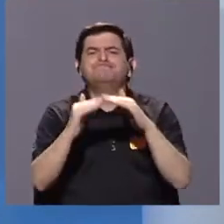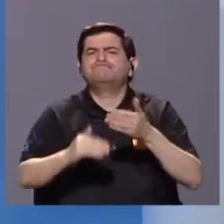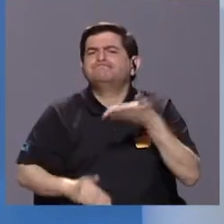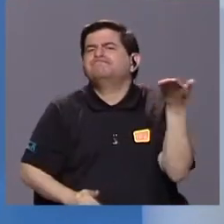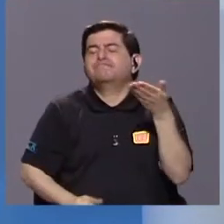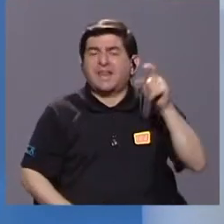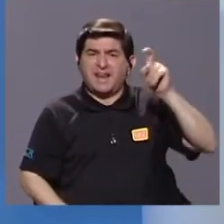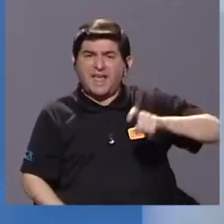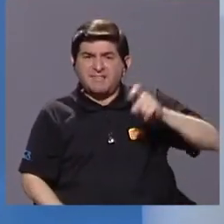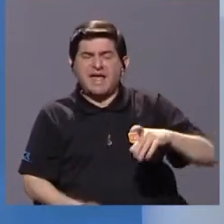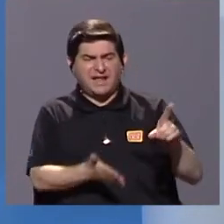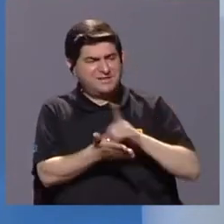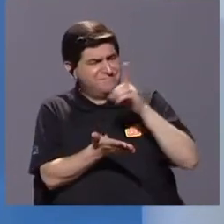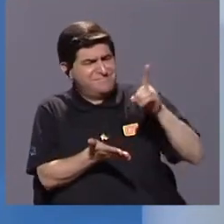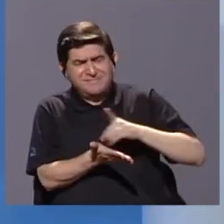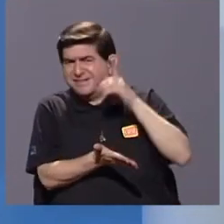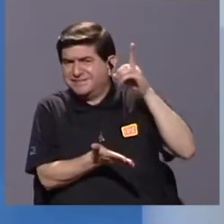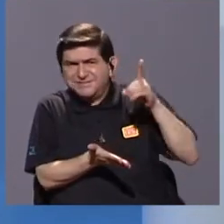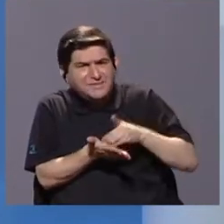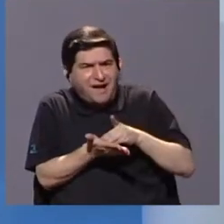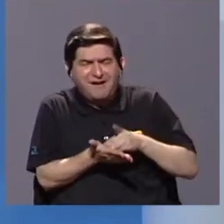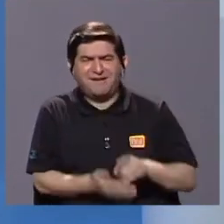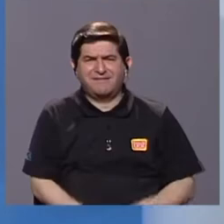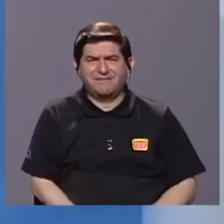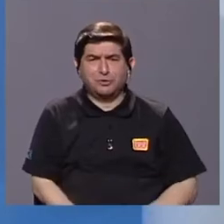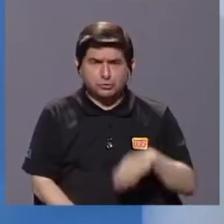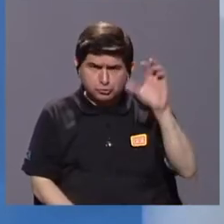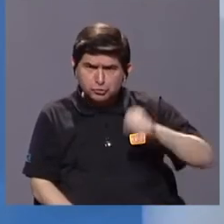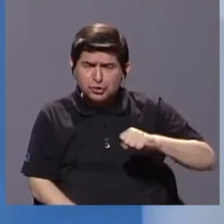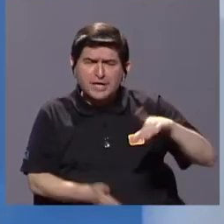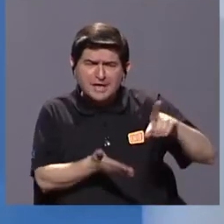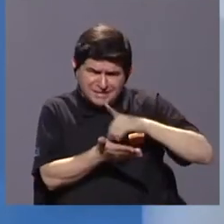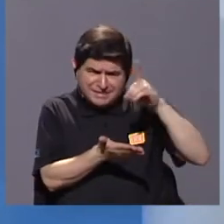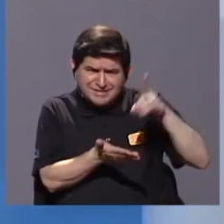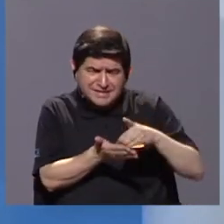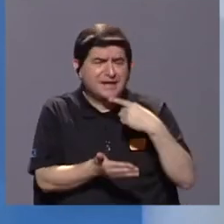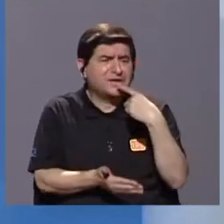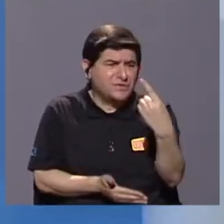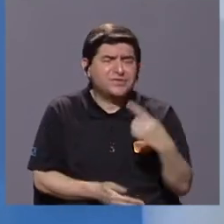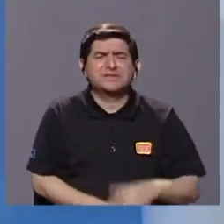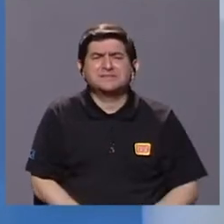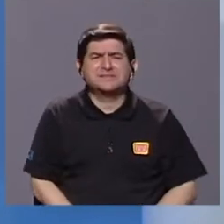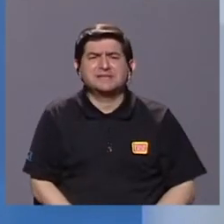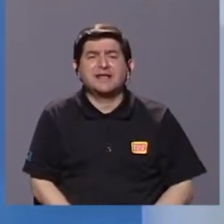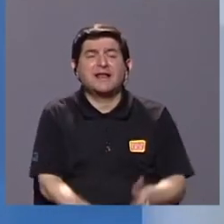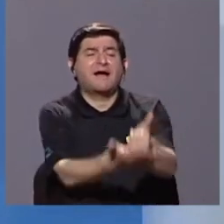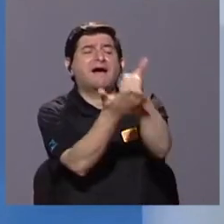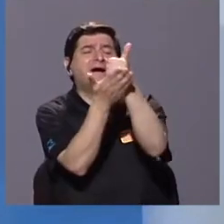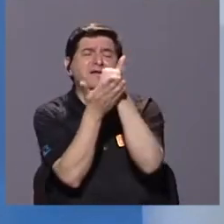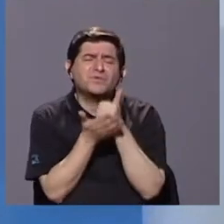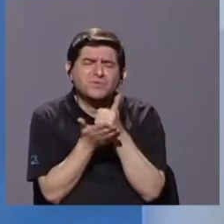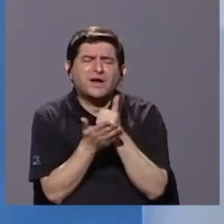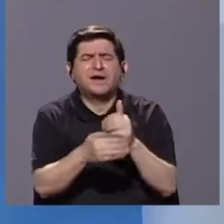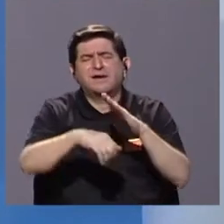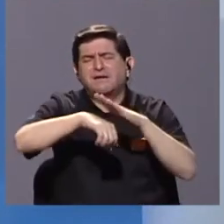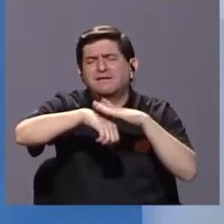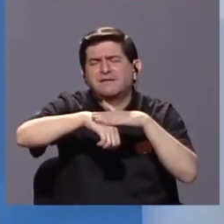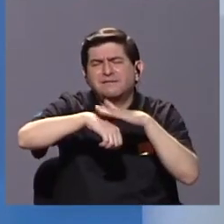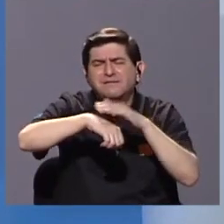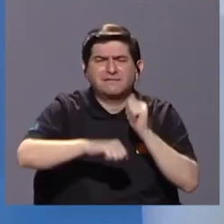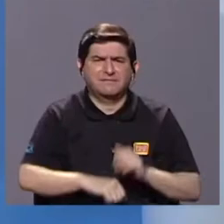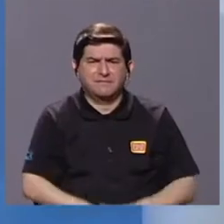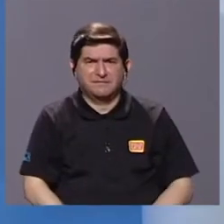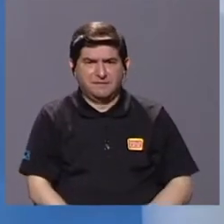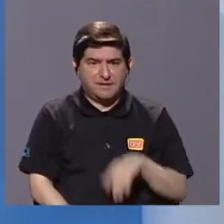necesitamos un diccionario. Necesitamos un diccionario, profesor, nos decían que nos ayude, que nos permita, digamos,